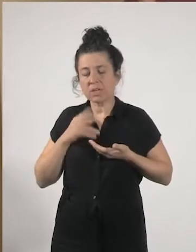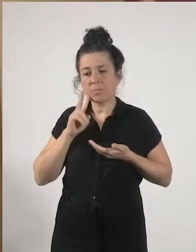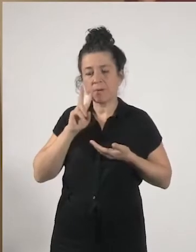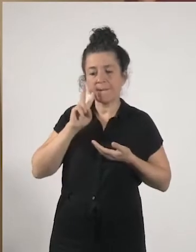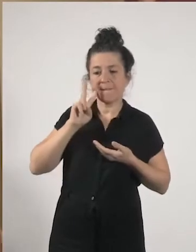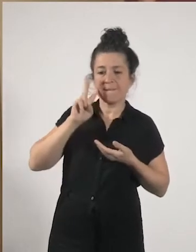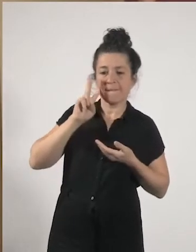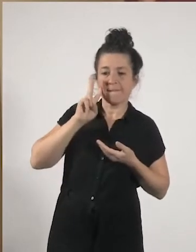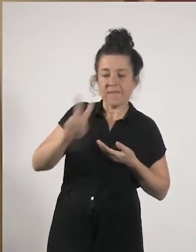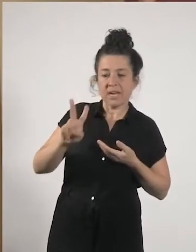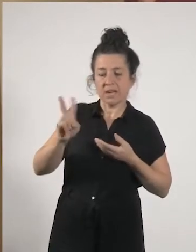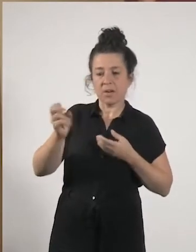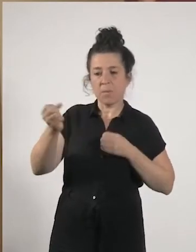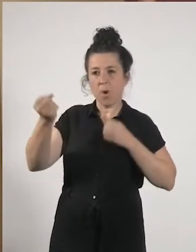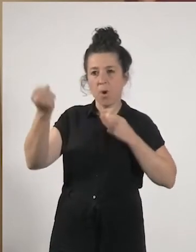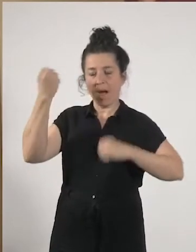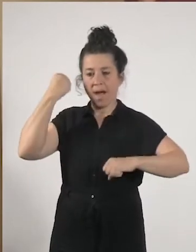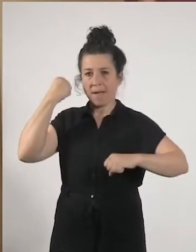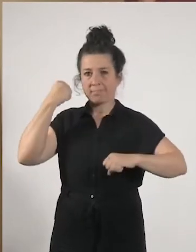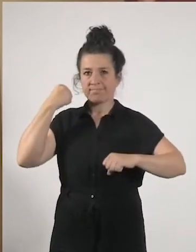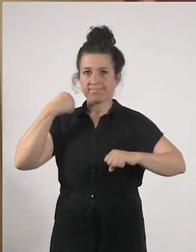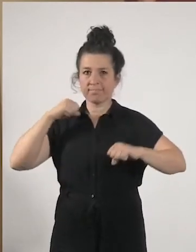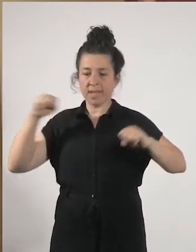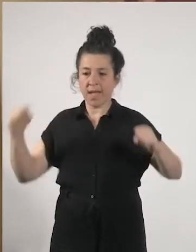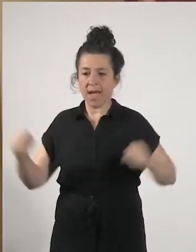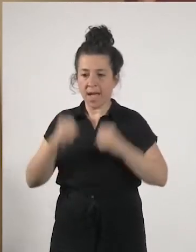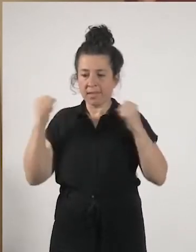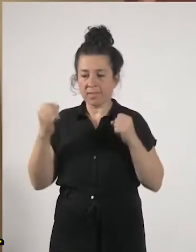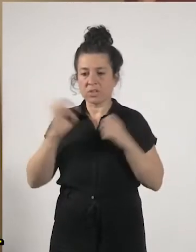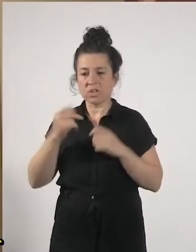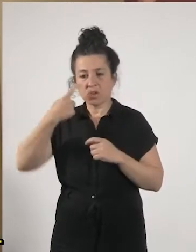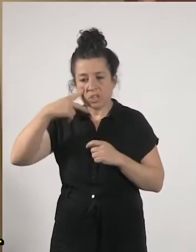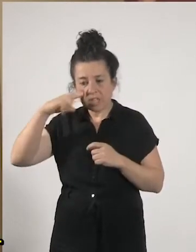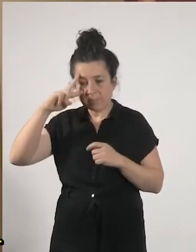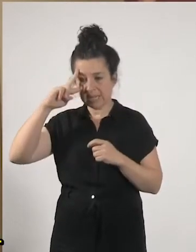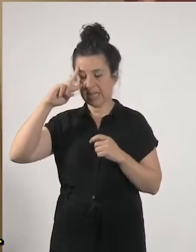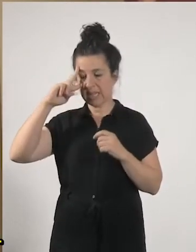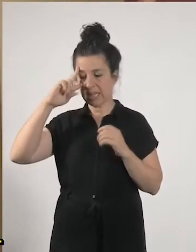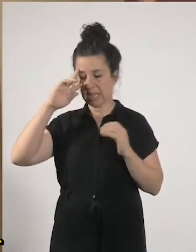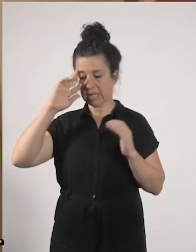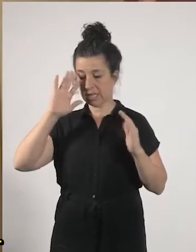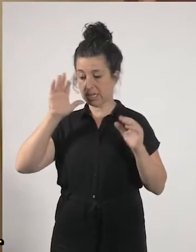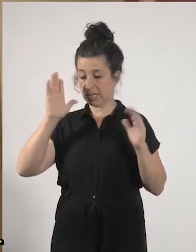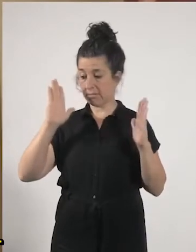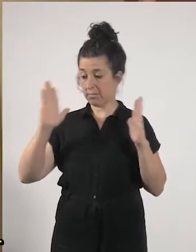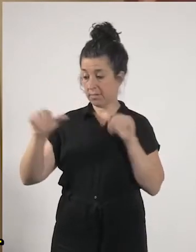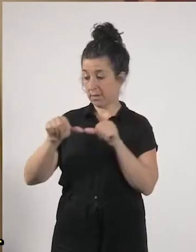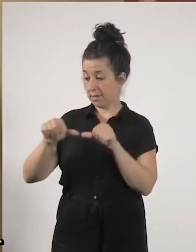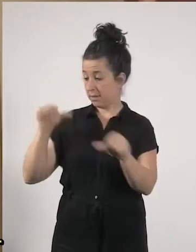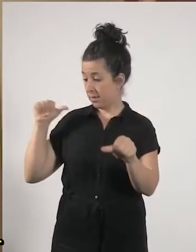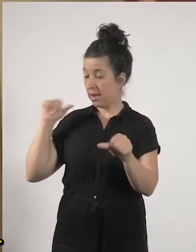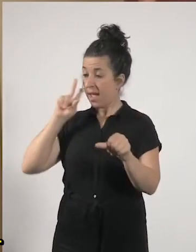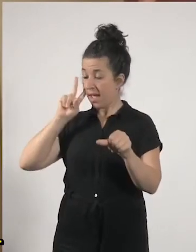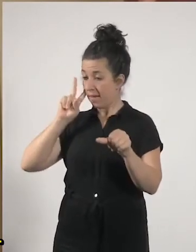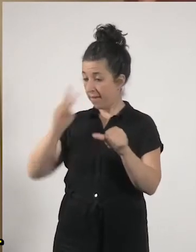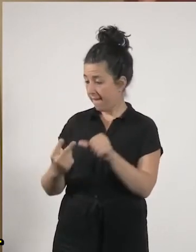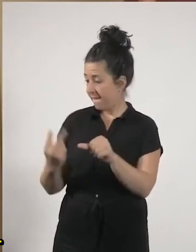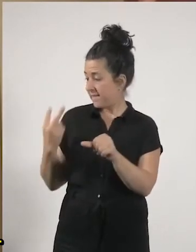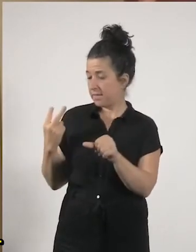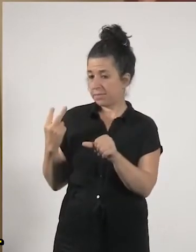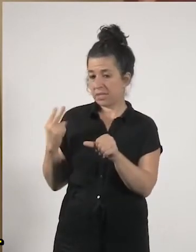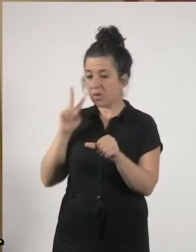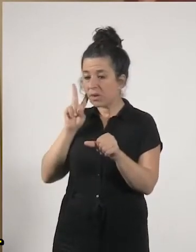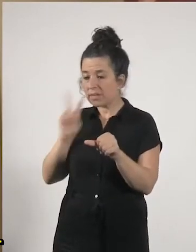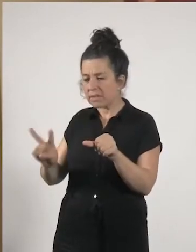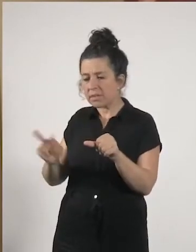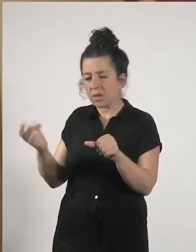o experiencias que en este tiempo hayáis visto que os parezca que tenemos que mirarles con